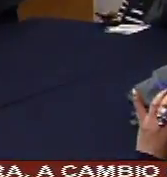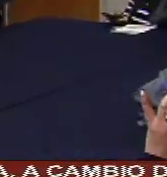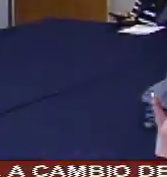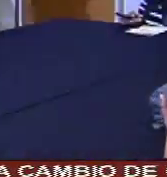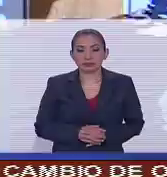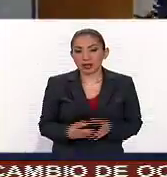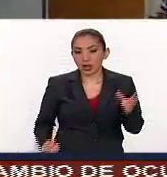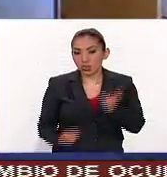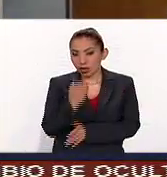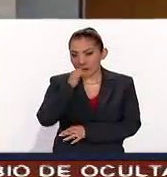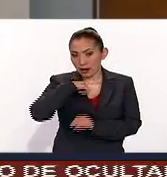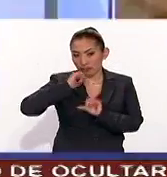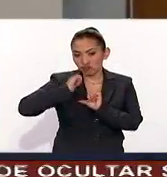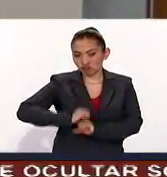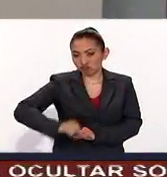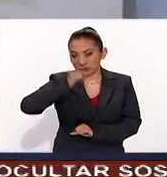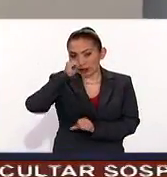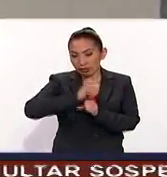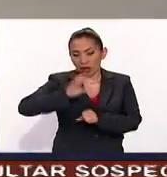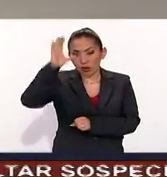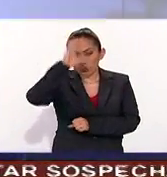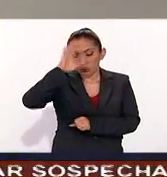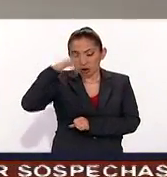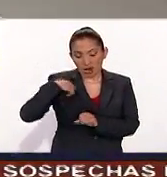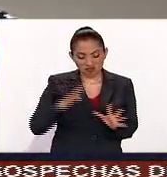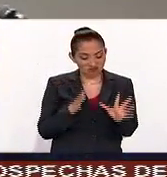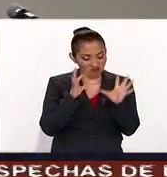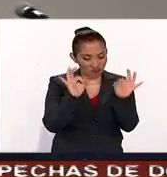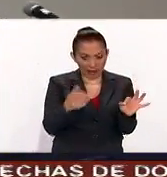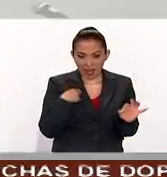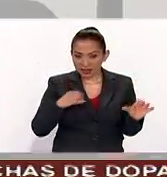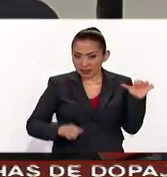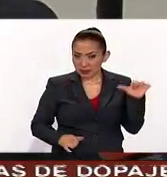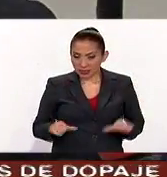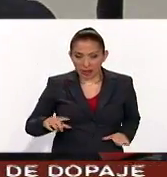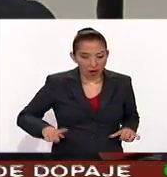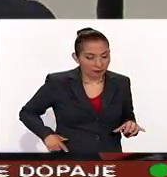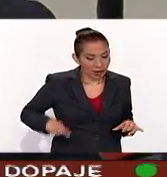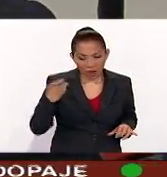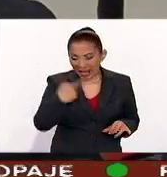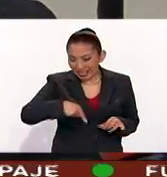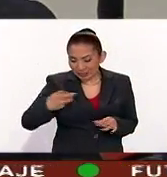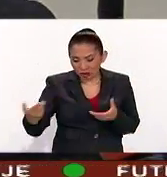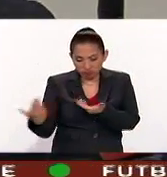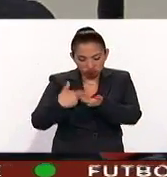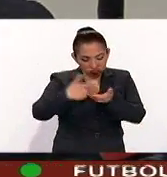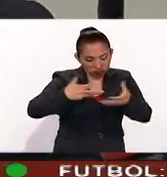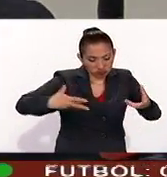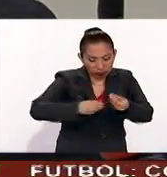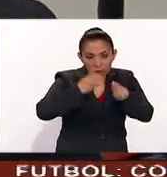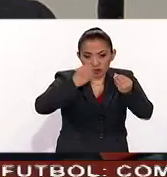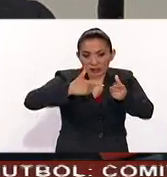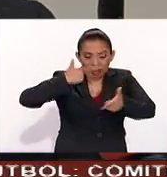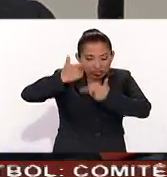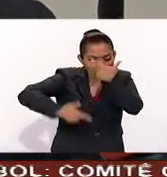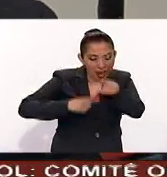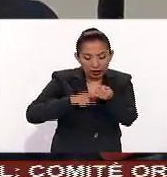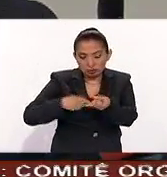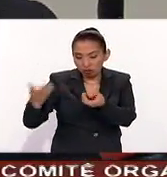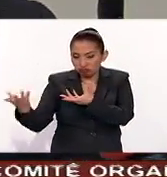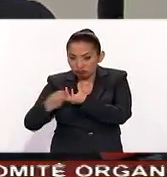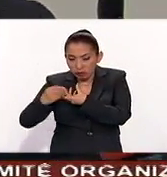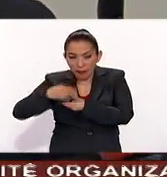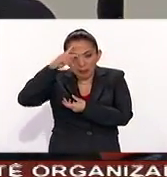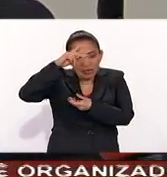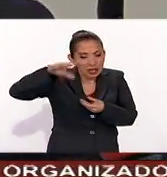la nueva Secretaría de Cultura permitirá consolidar una política de Estado esto es la suma de muchas generaciones es la suma de